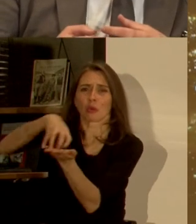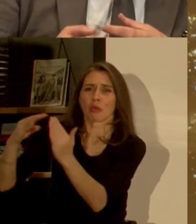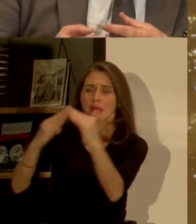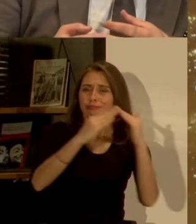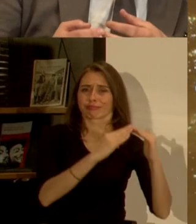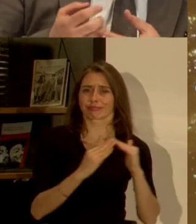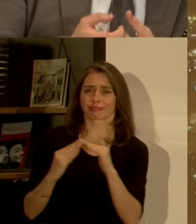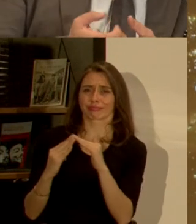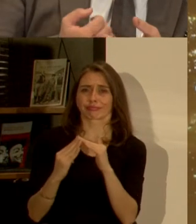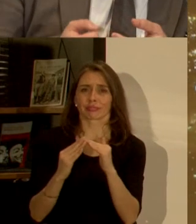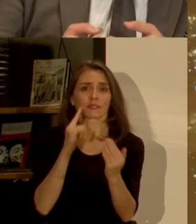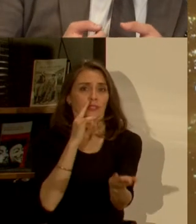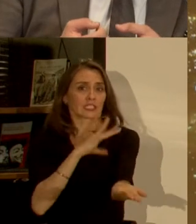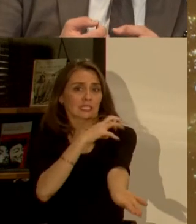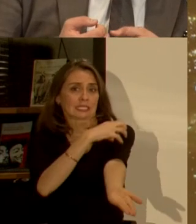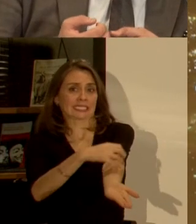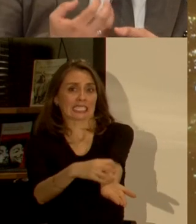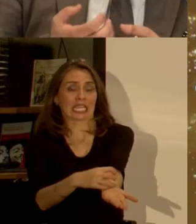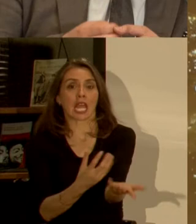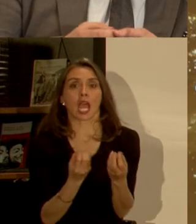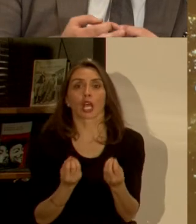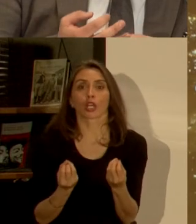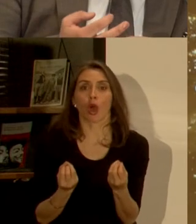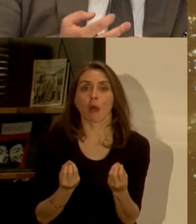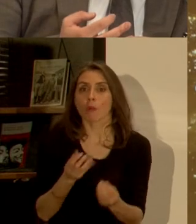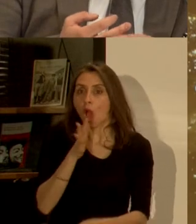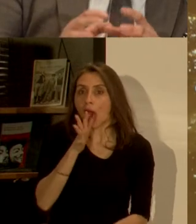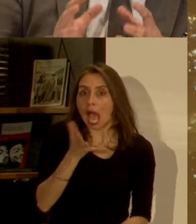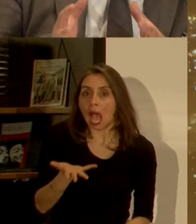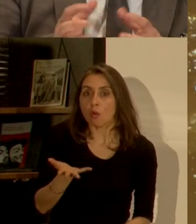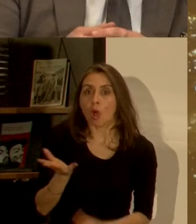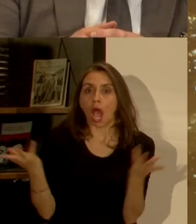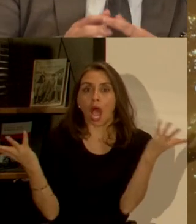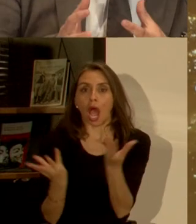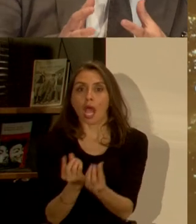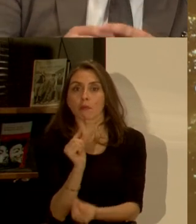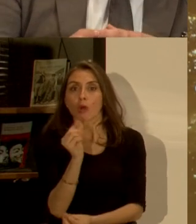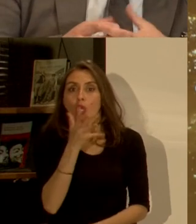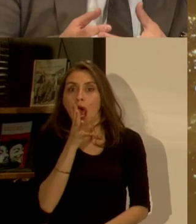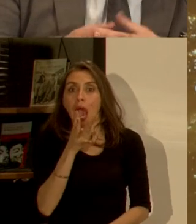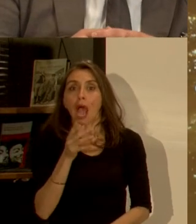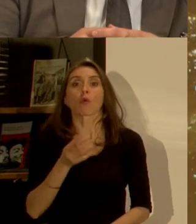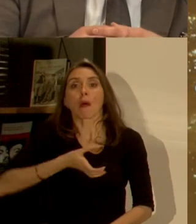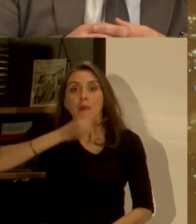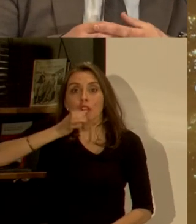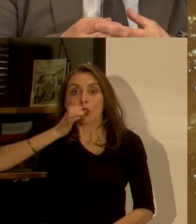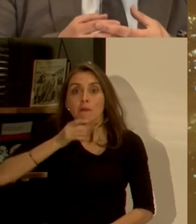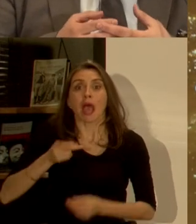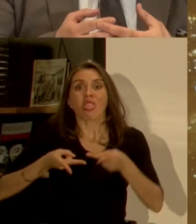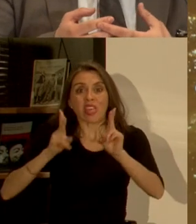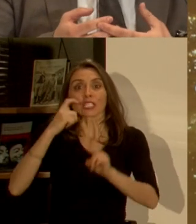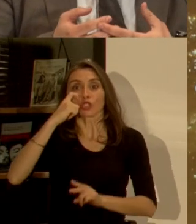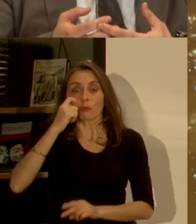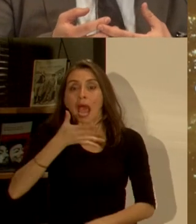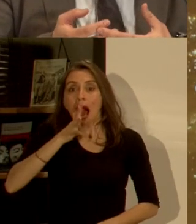país tiene una presión sobre el abastecimiento del agua dulce que es un derecho humano el acceso al agua dulce el